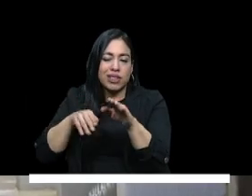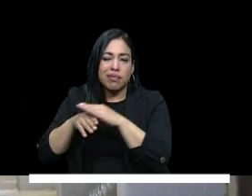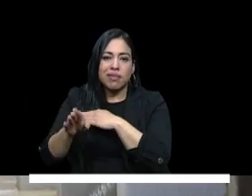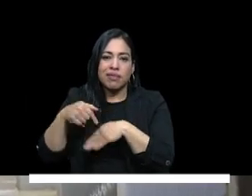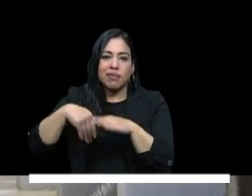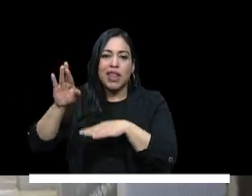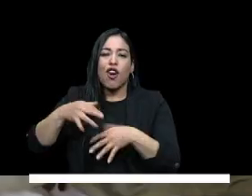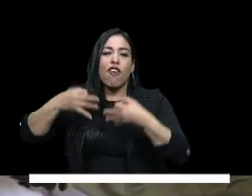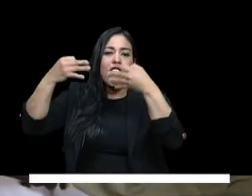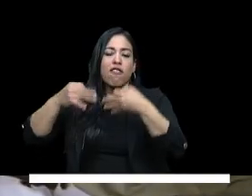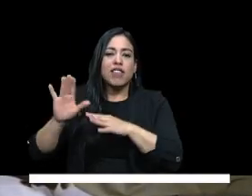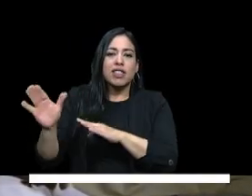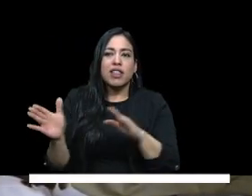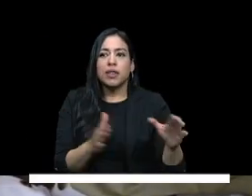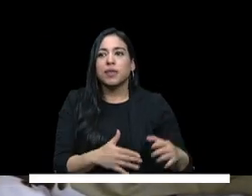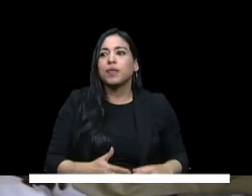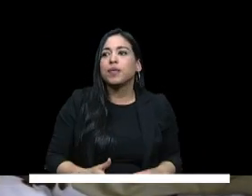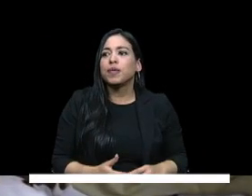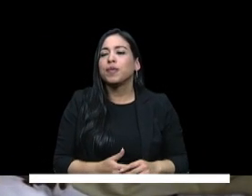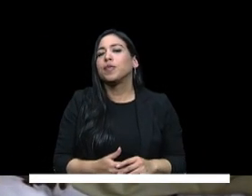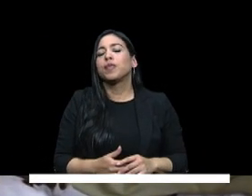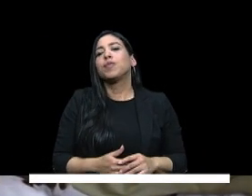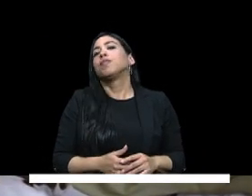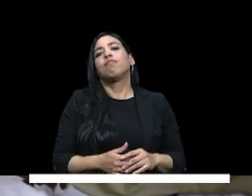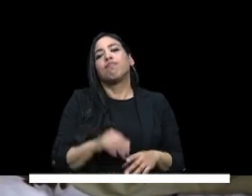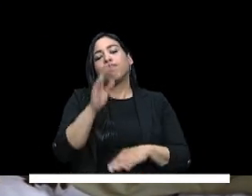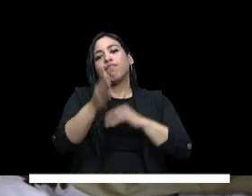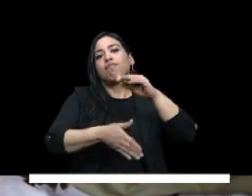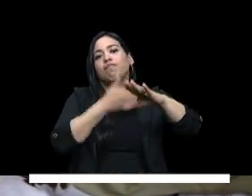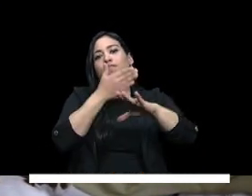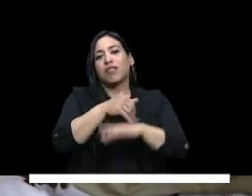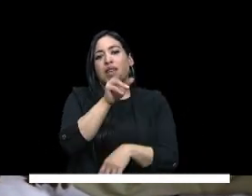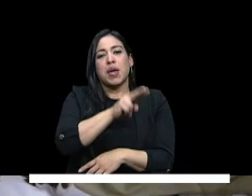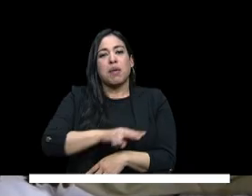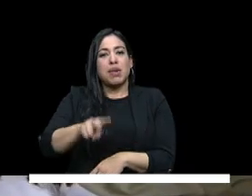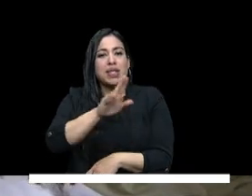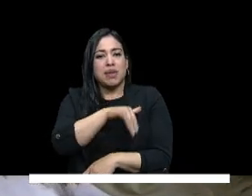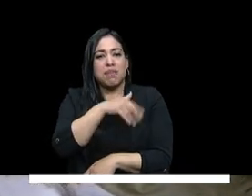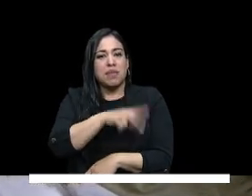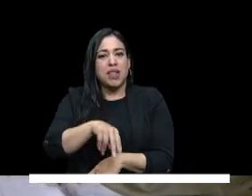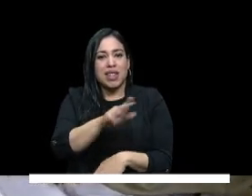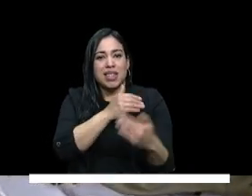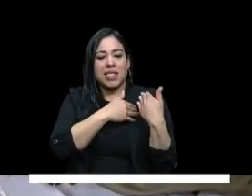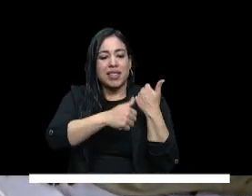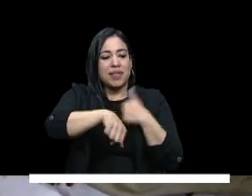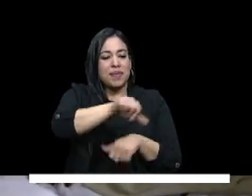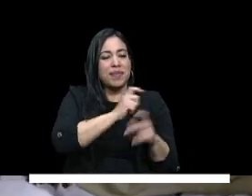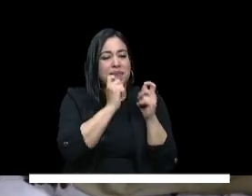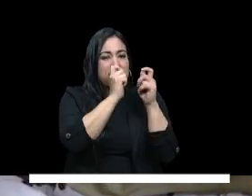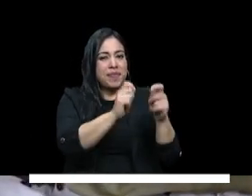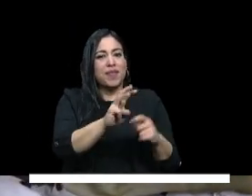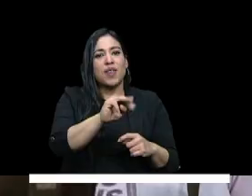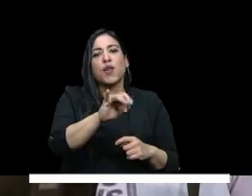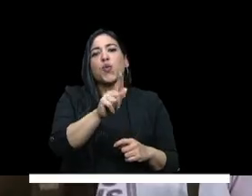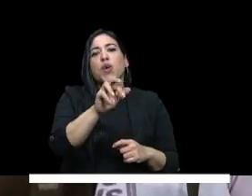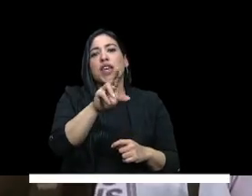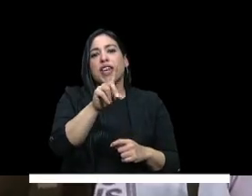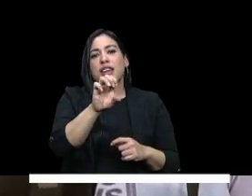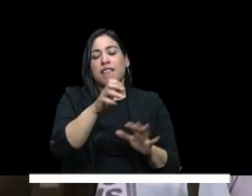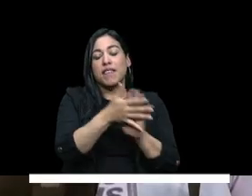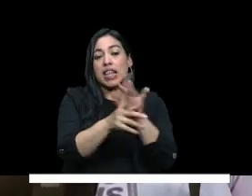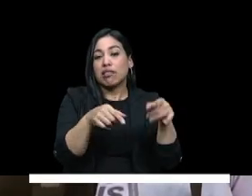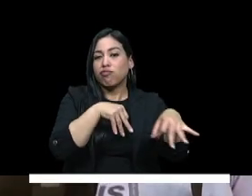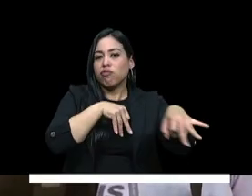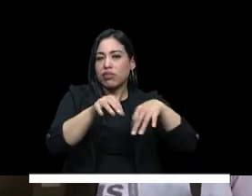educación superior oficiales yo quisiera pedirle a nuestro viceministro encargado Wilfel Valero que nos pueda ayudar